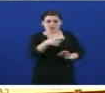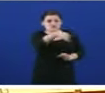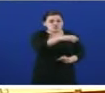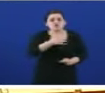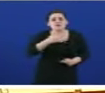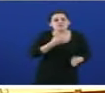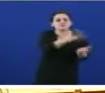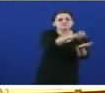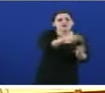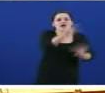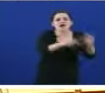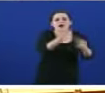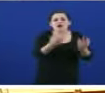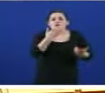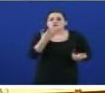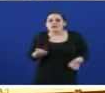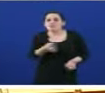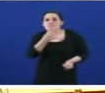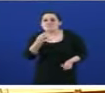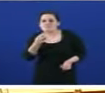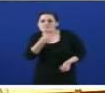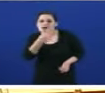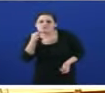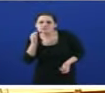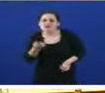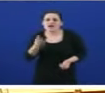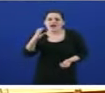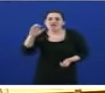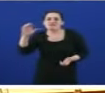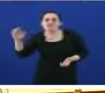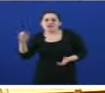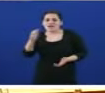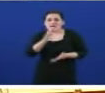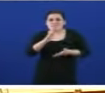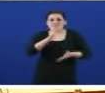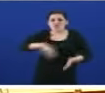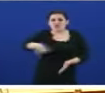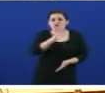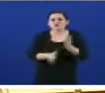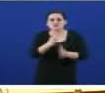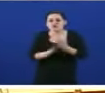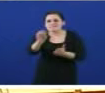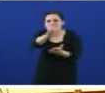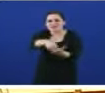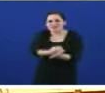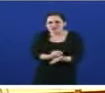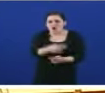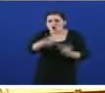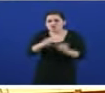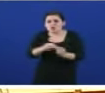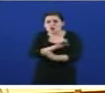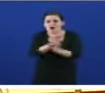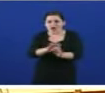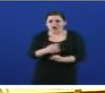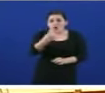Os parques industriais de Vimianzo, de Malpica, de CE, levan máis de un ano construídos e valeiros. Non foron capaces nincera